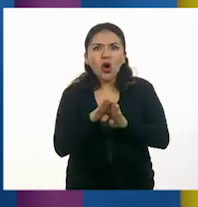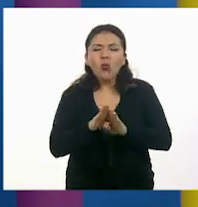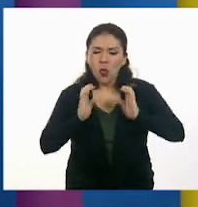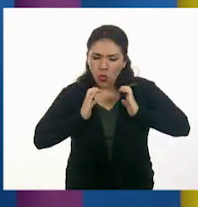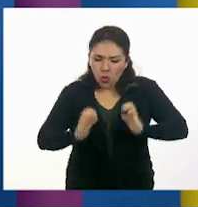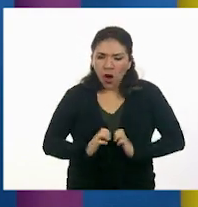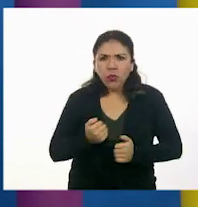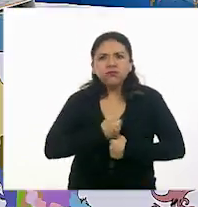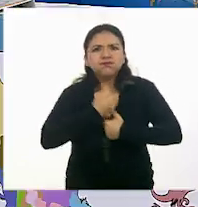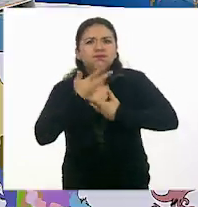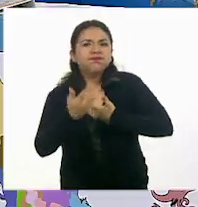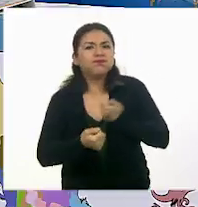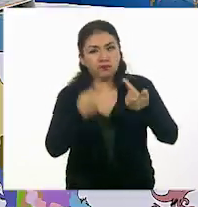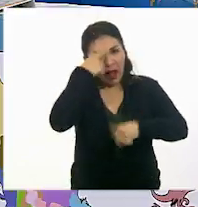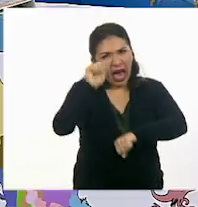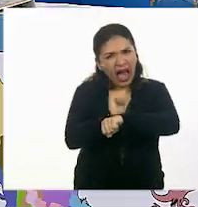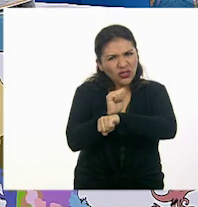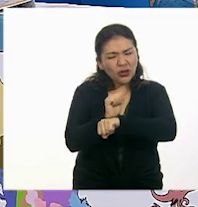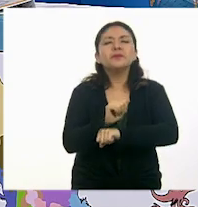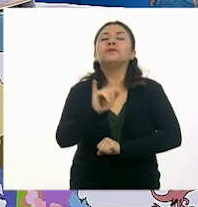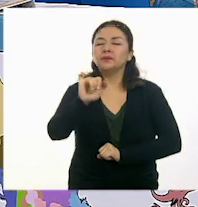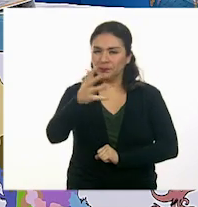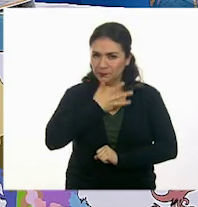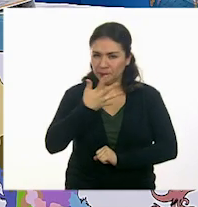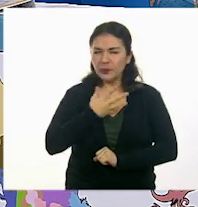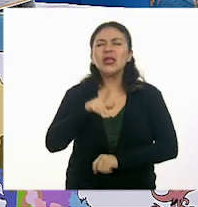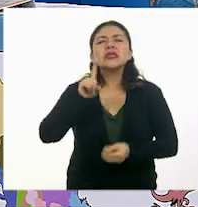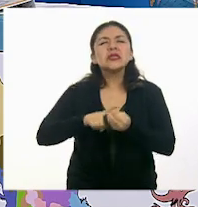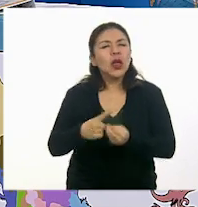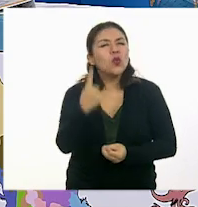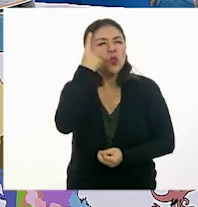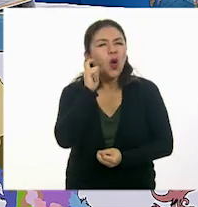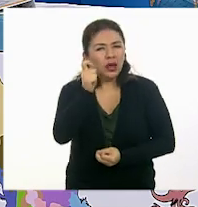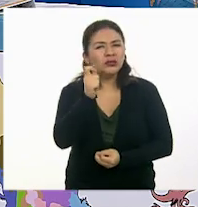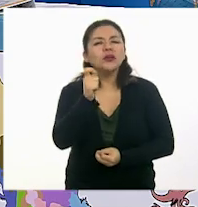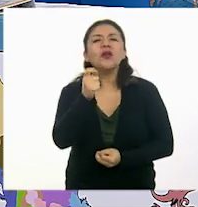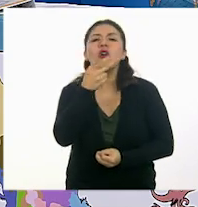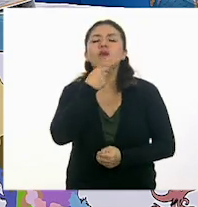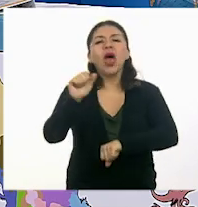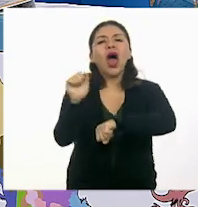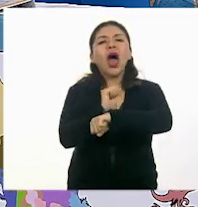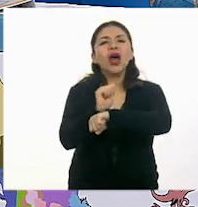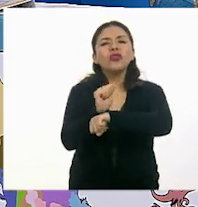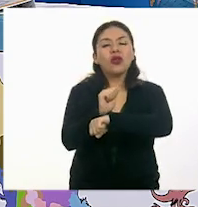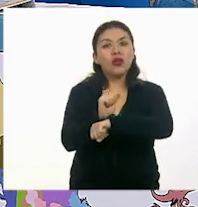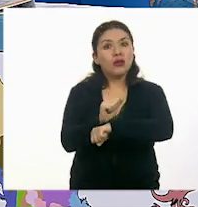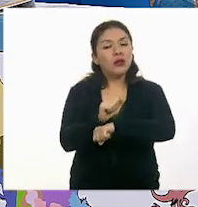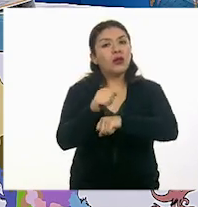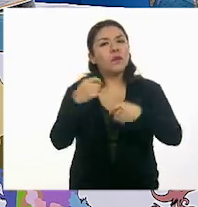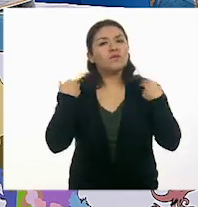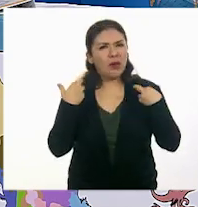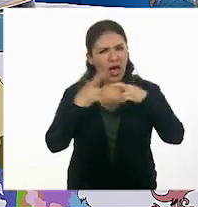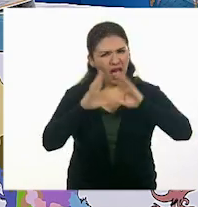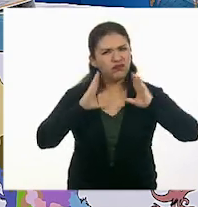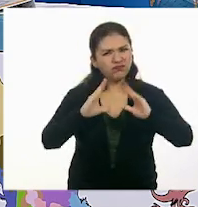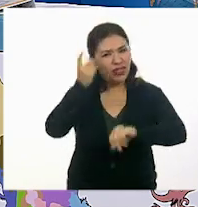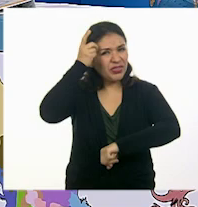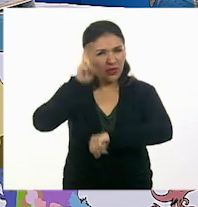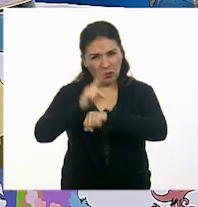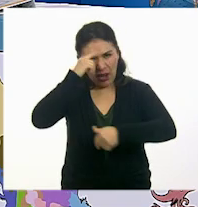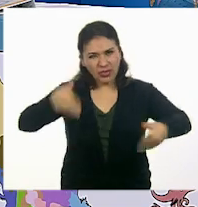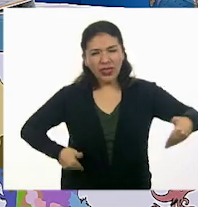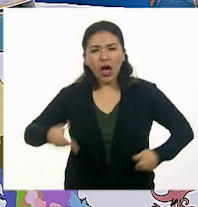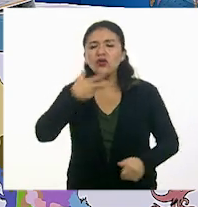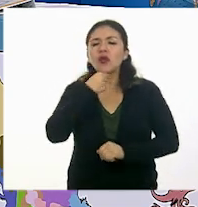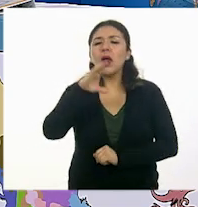del actor? Claro que sí. Y fíjate, alguien que trabajó mucho el lenguaje corporal fue el actor y el gran pedagogo y director teatral